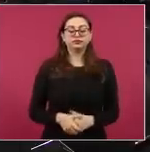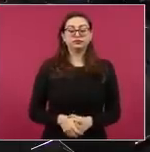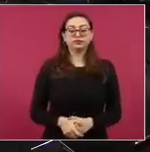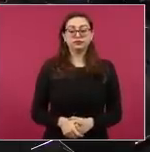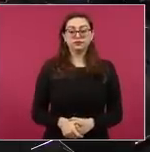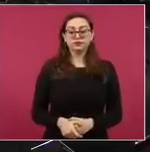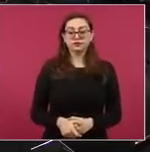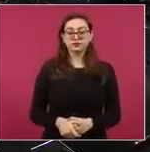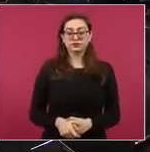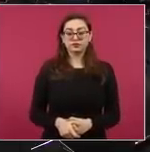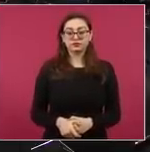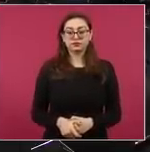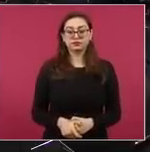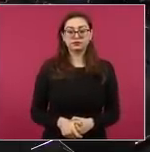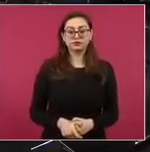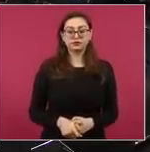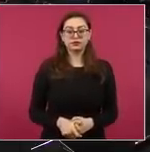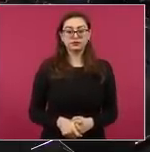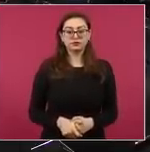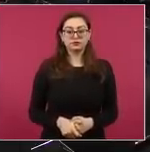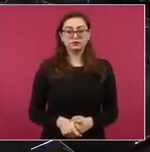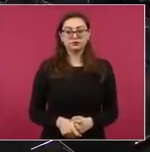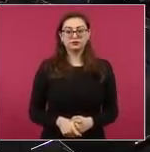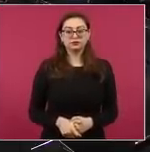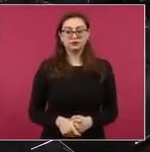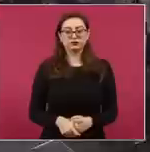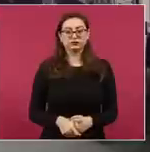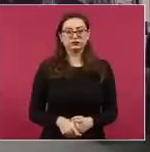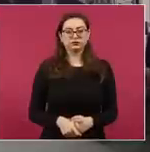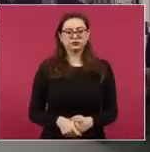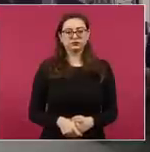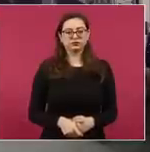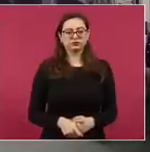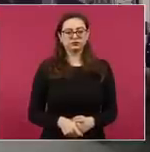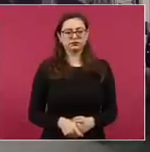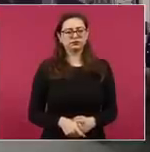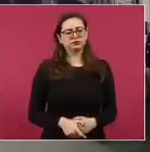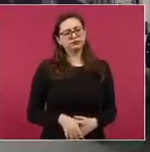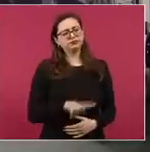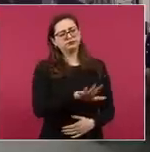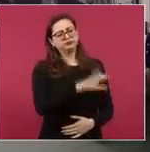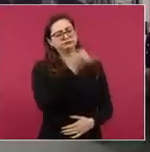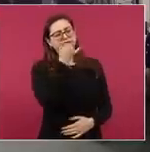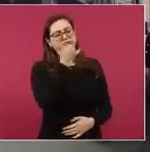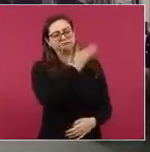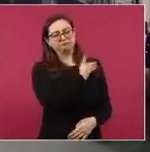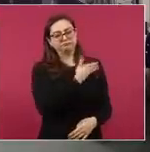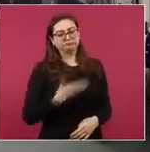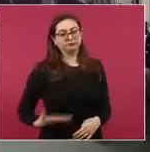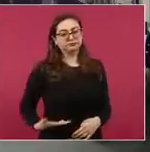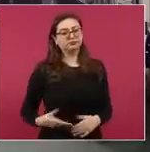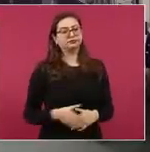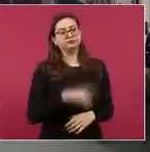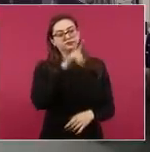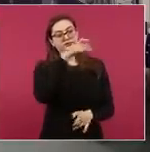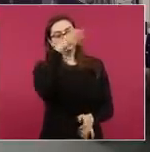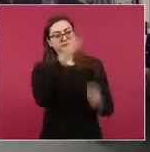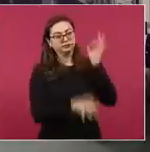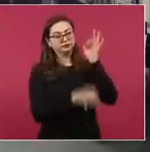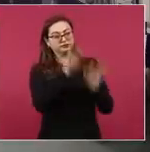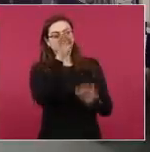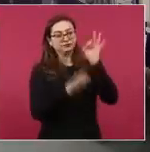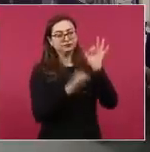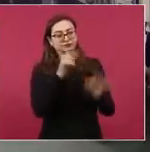A ver si está. Presidente, con lo que se ha visto en el juicio y que usted ha podido enterarse por parte de la prensa de lo que sucede en